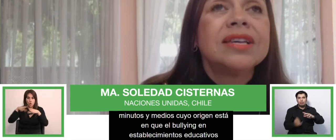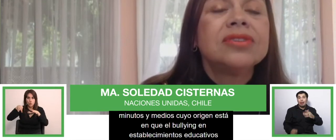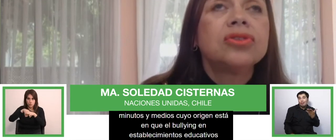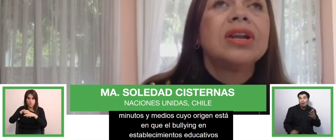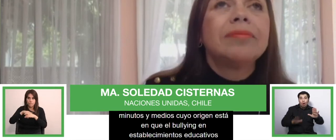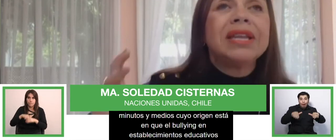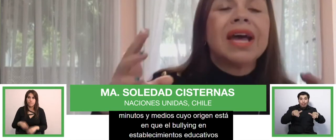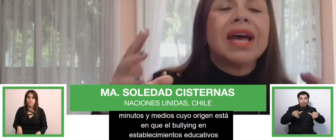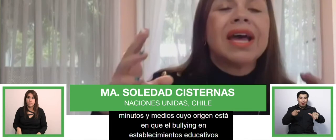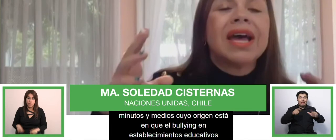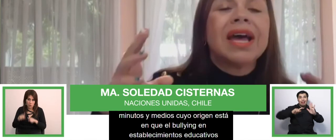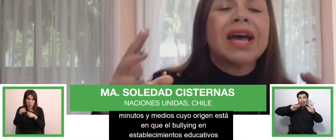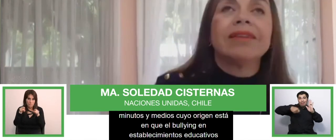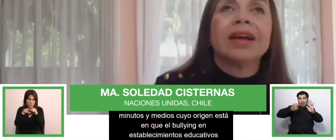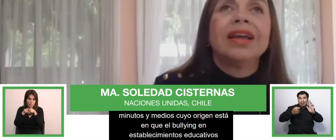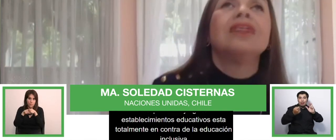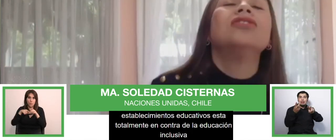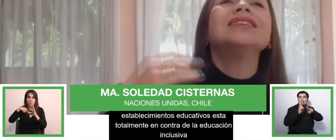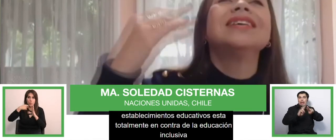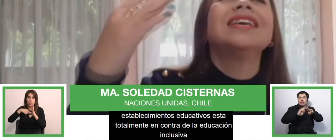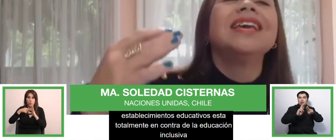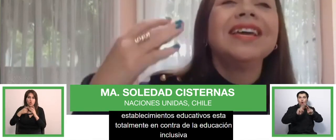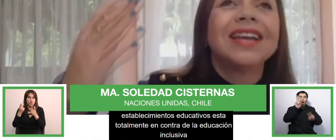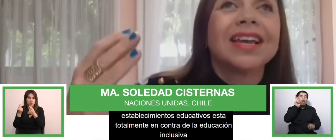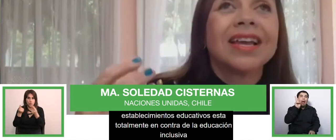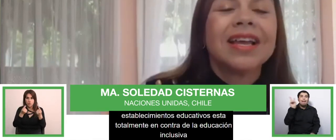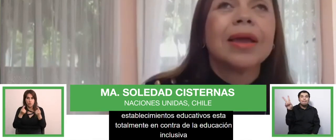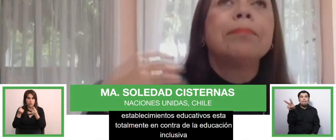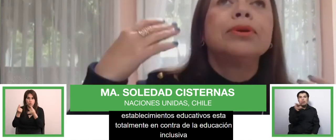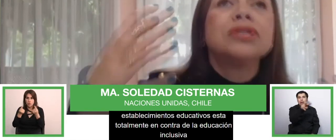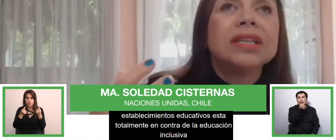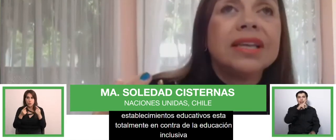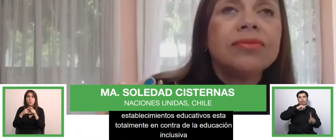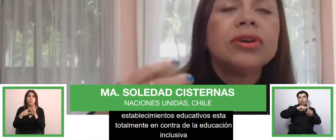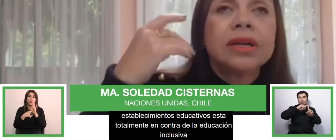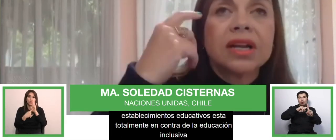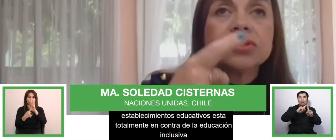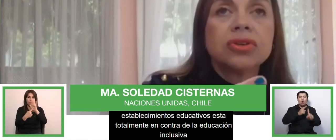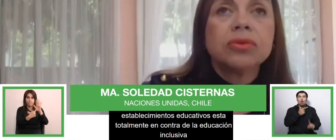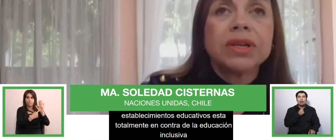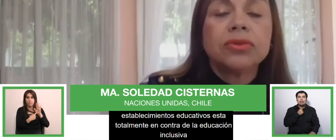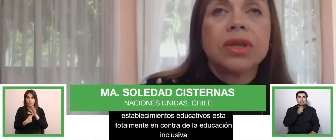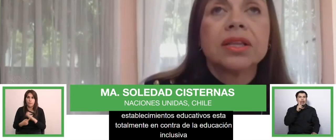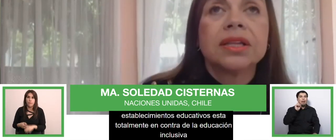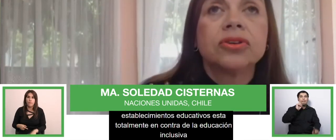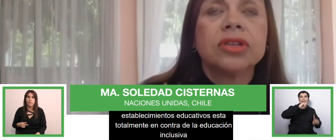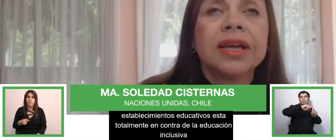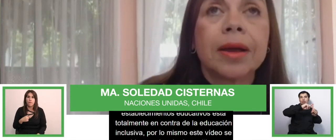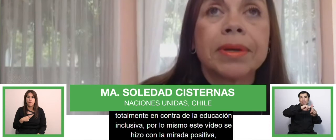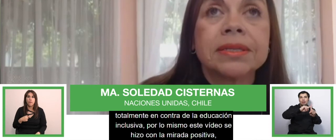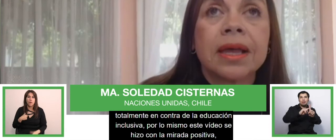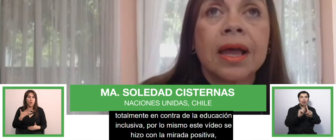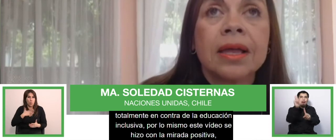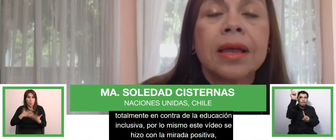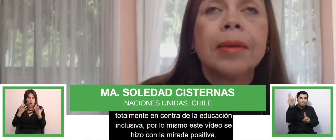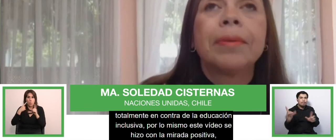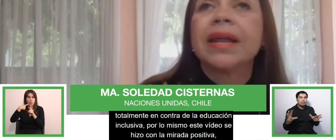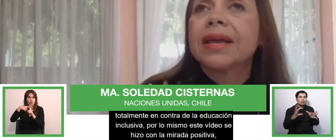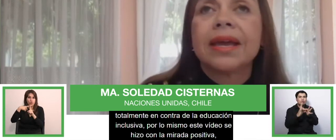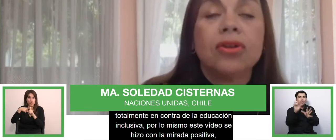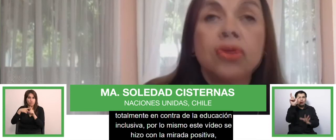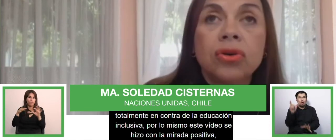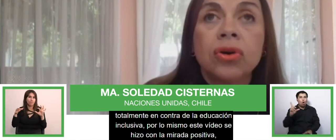video se hizo con la mirada positiva. Lo que se quiere en positivo en relación a un estudiante con discapacidad